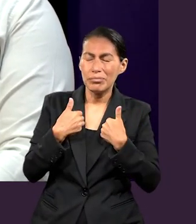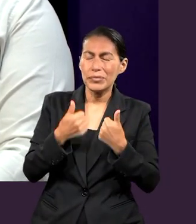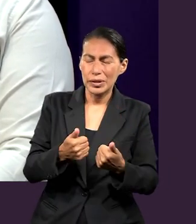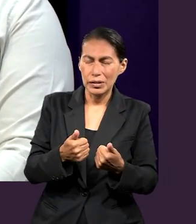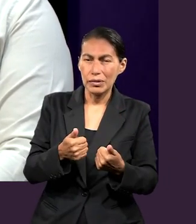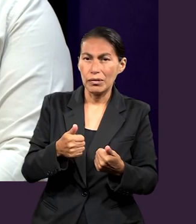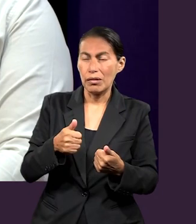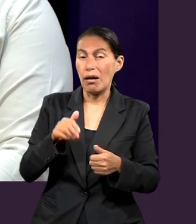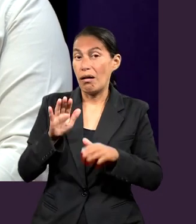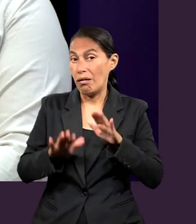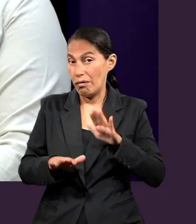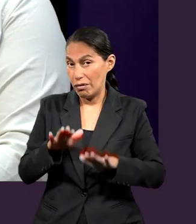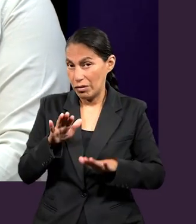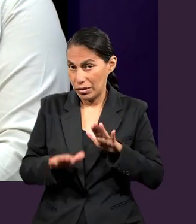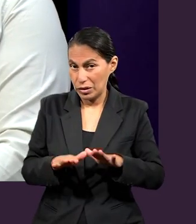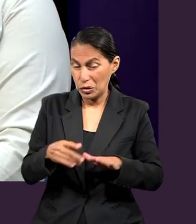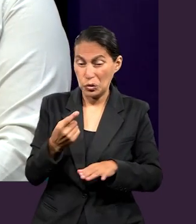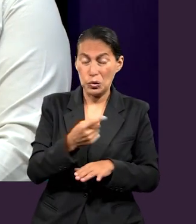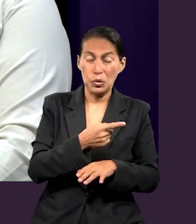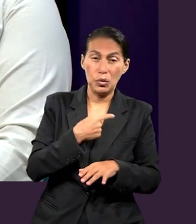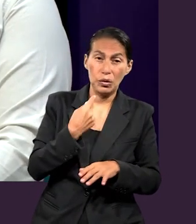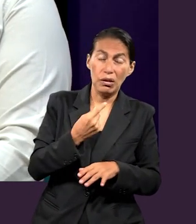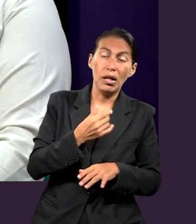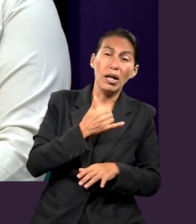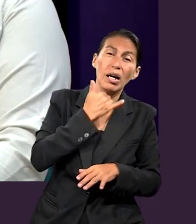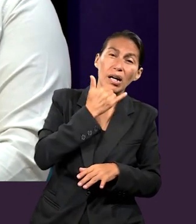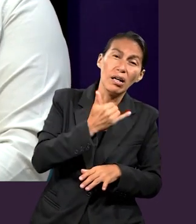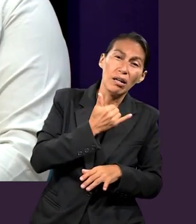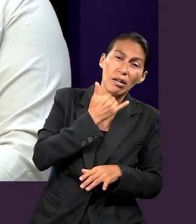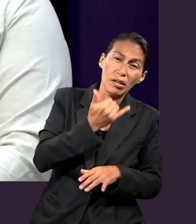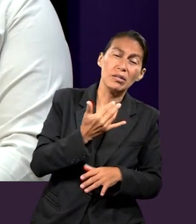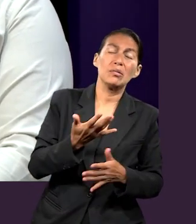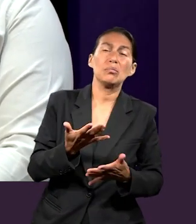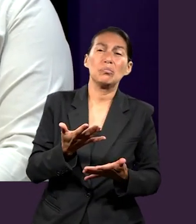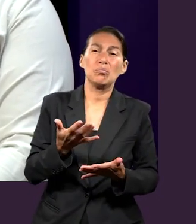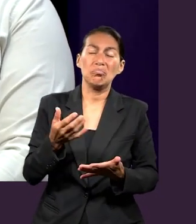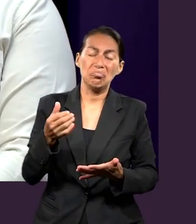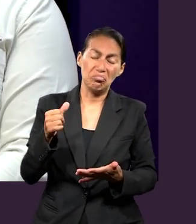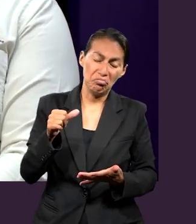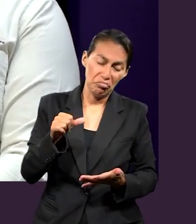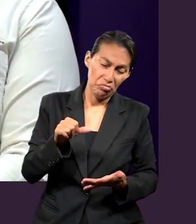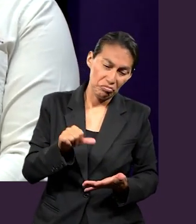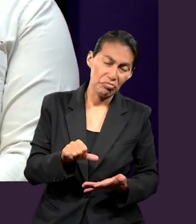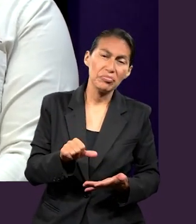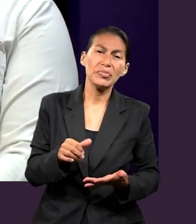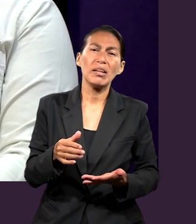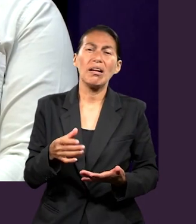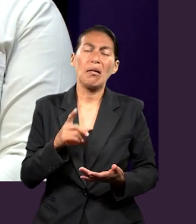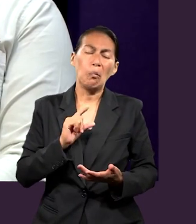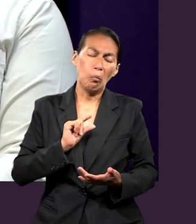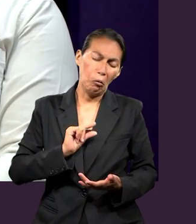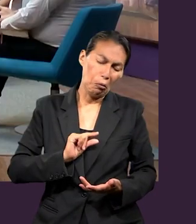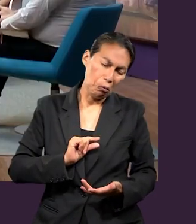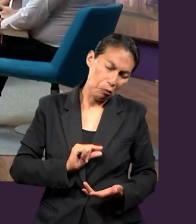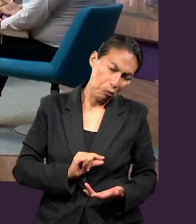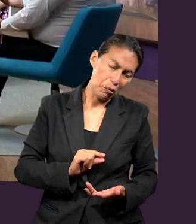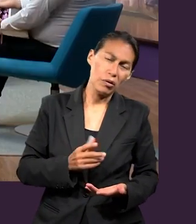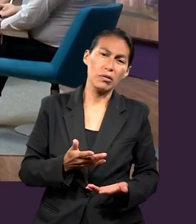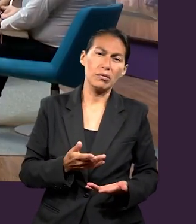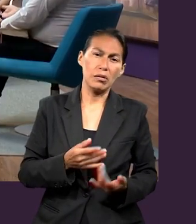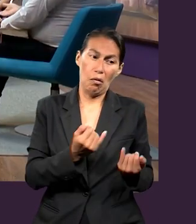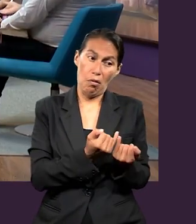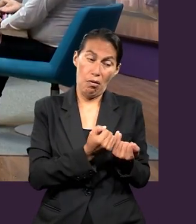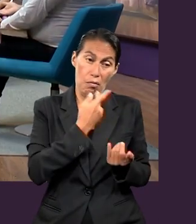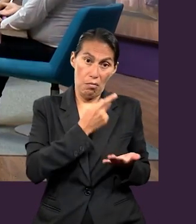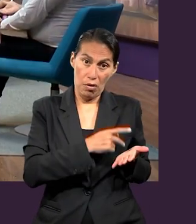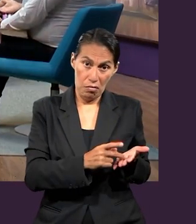al darnos cuenta de esa naturaleza, a veces cometemos el error de darnos hacia abajo, porque nos sentimos, no solamente